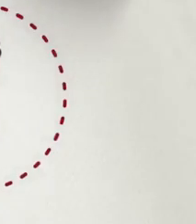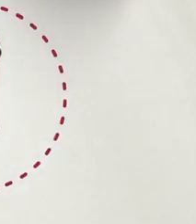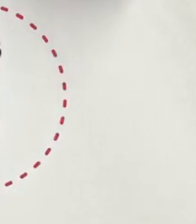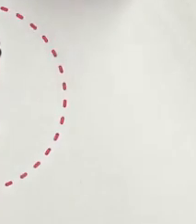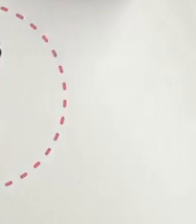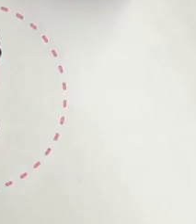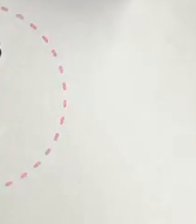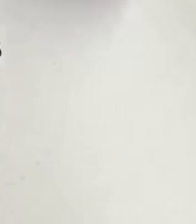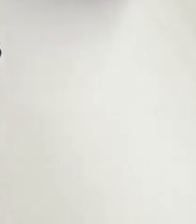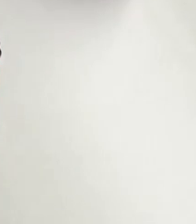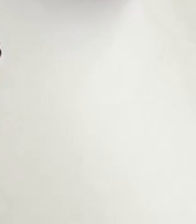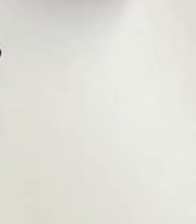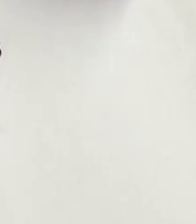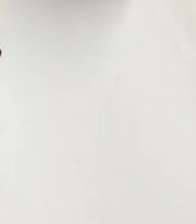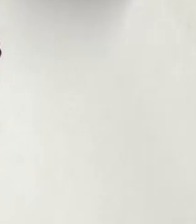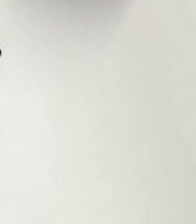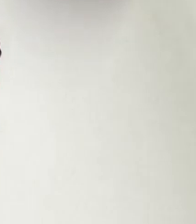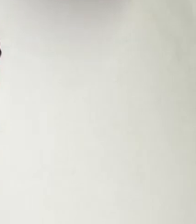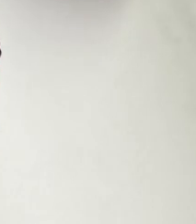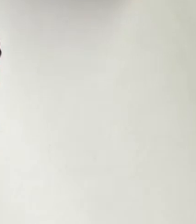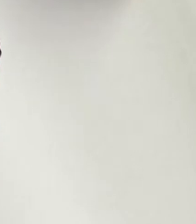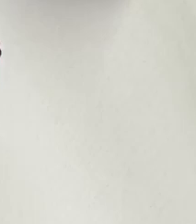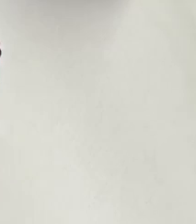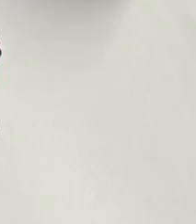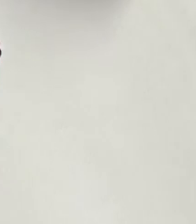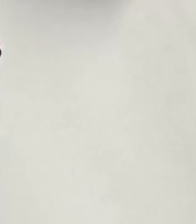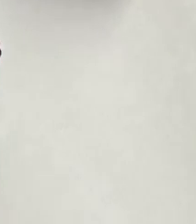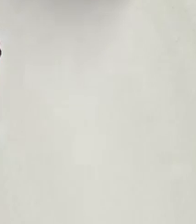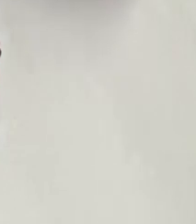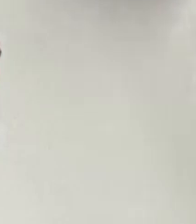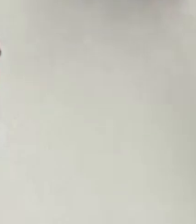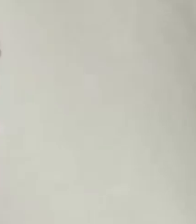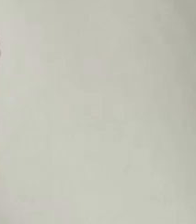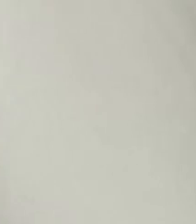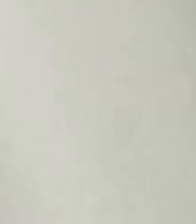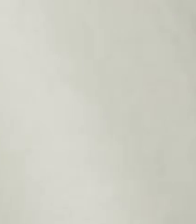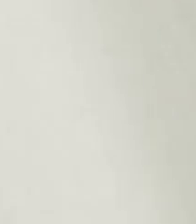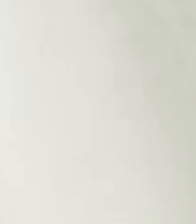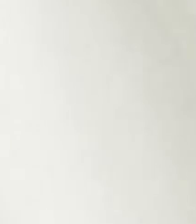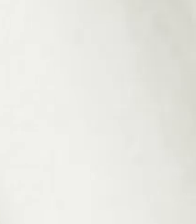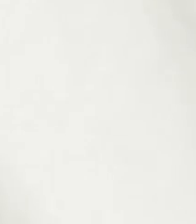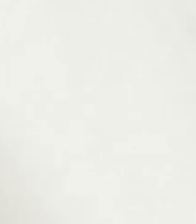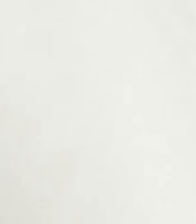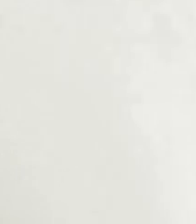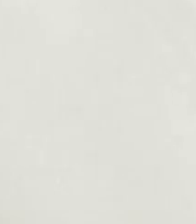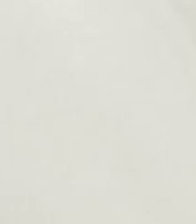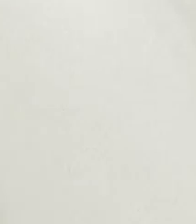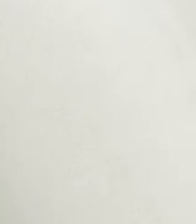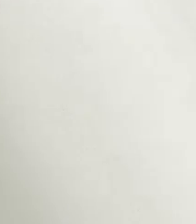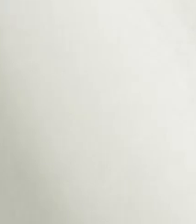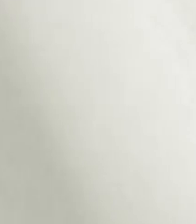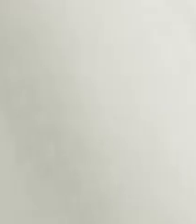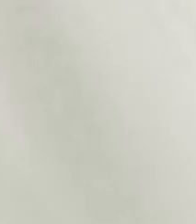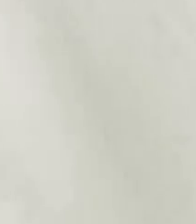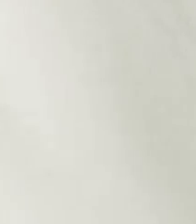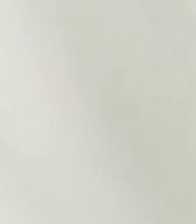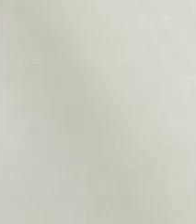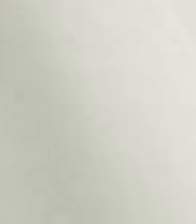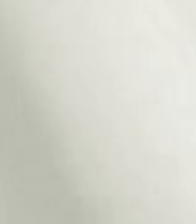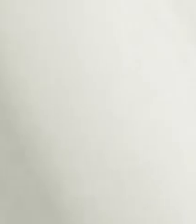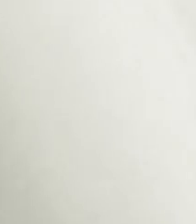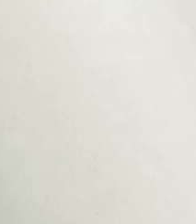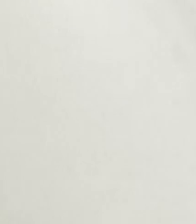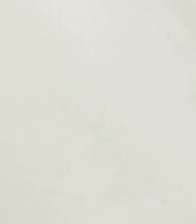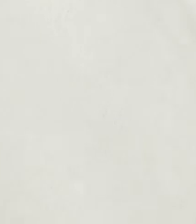estrictas. Lavado de manos, estornudo de etiqueta, saludo a distancia. Tres. Exhortamos a la población a cumplir con el